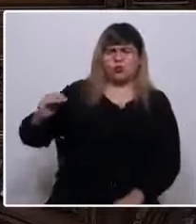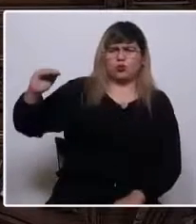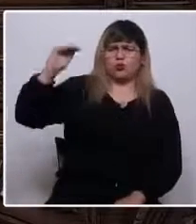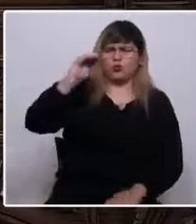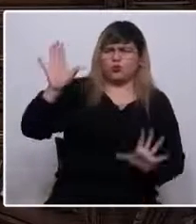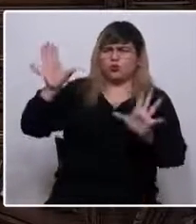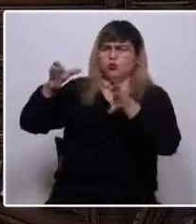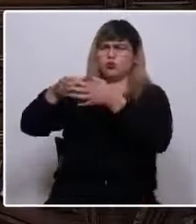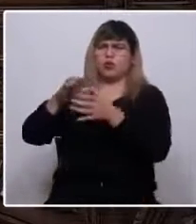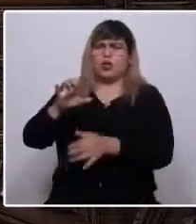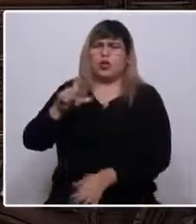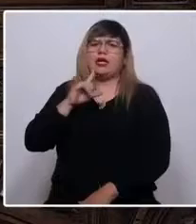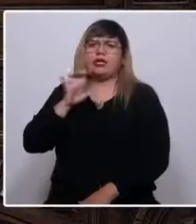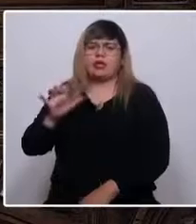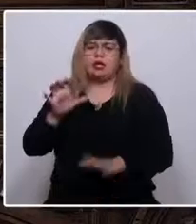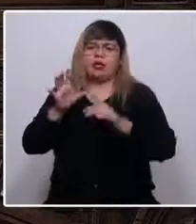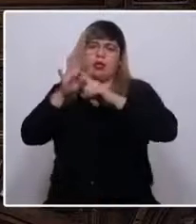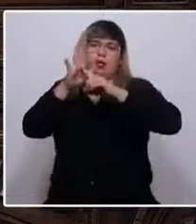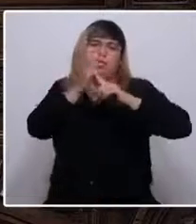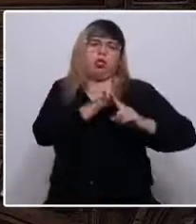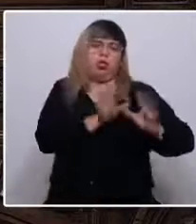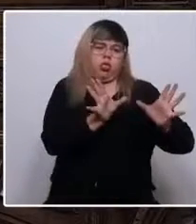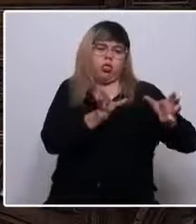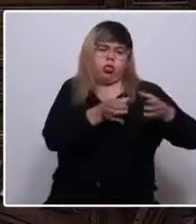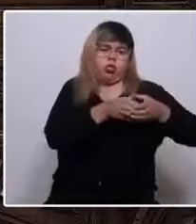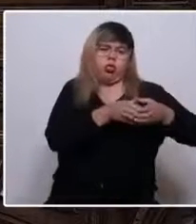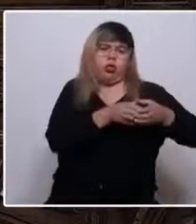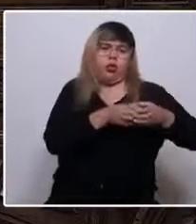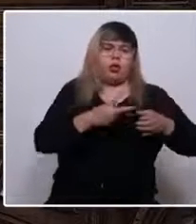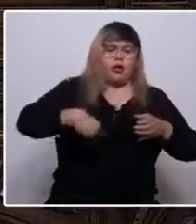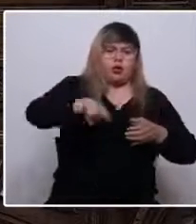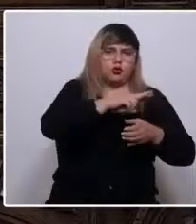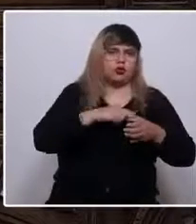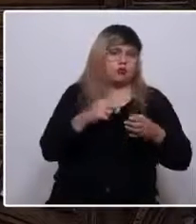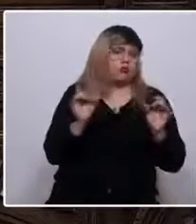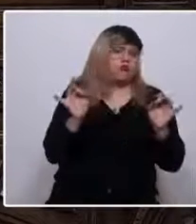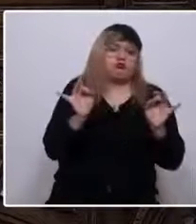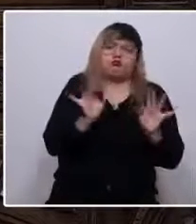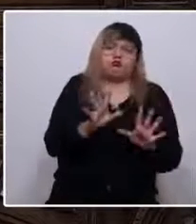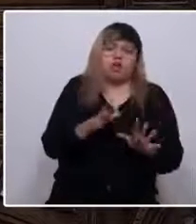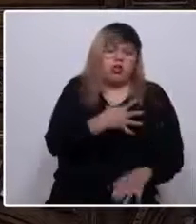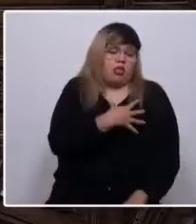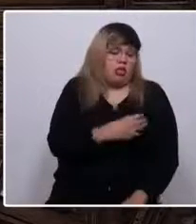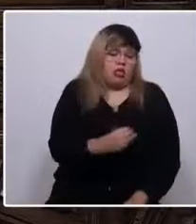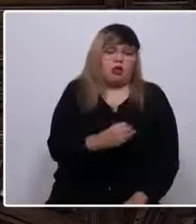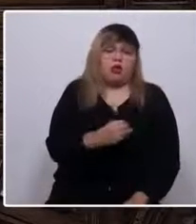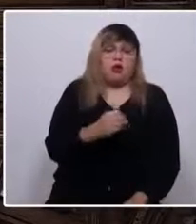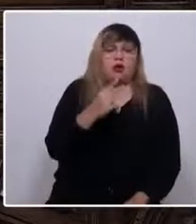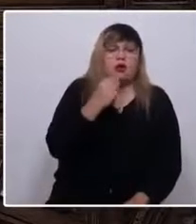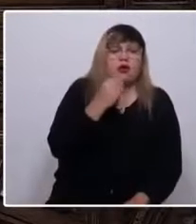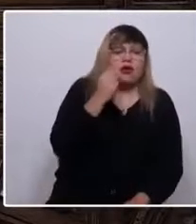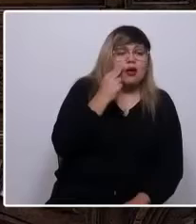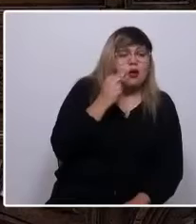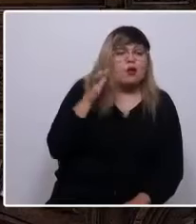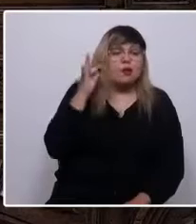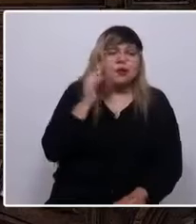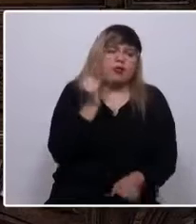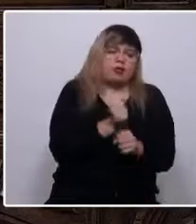y la segregación a la que nos encontramos predestinados, las hijas e hijos de la clase trabajadora.